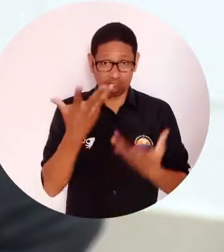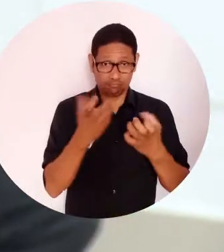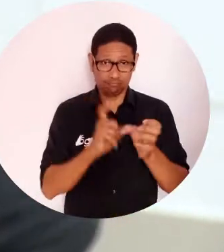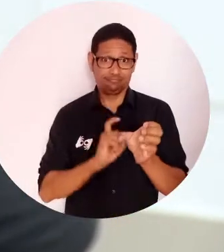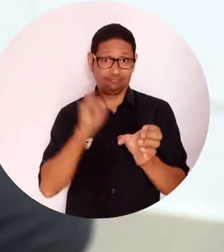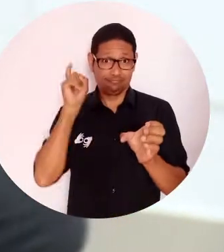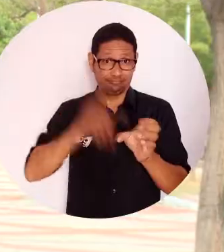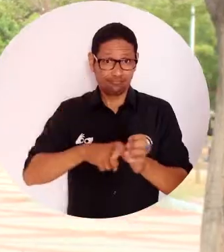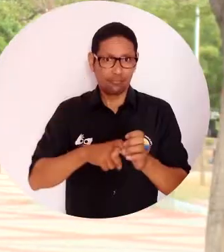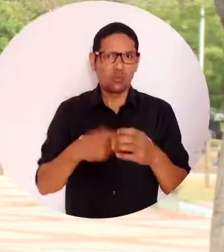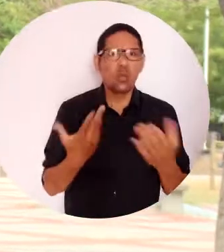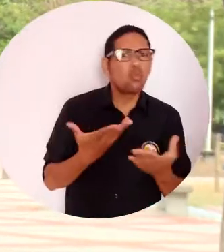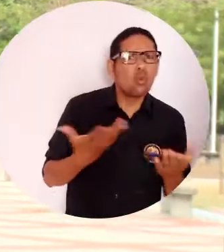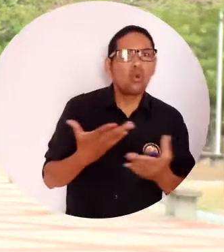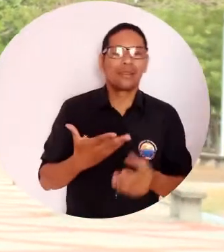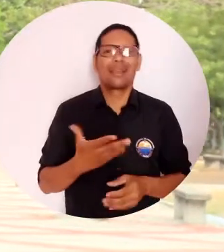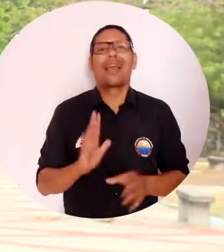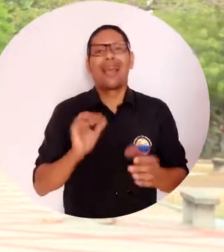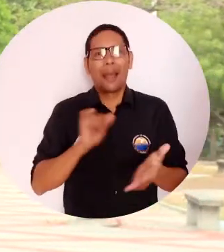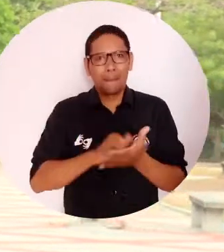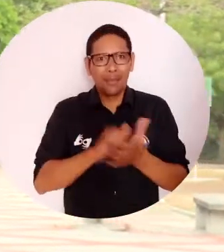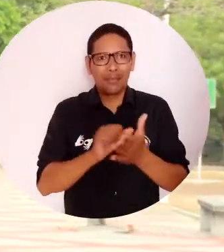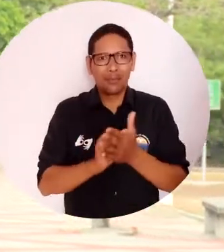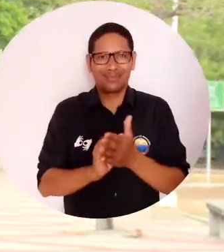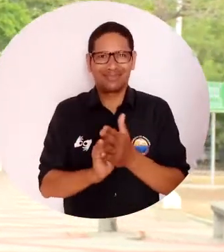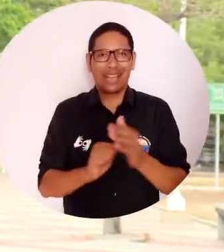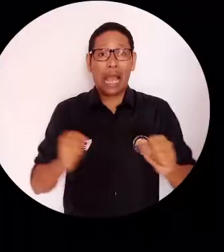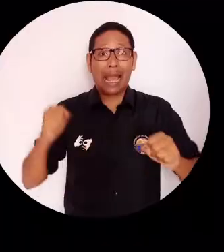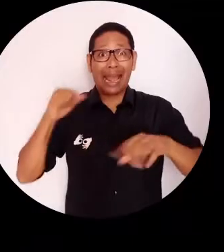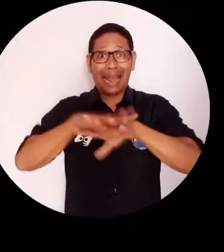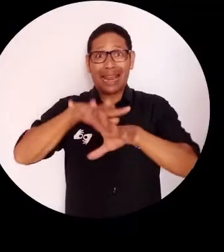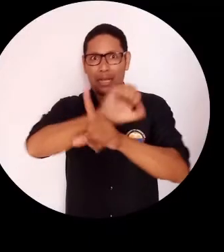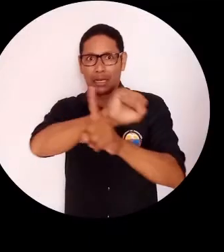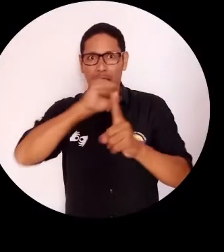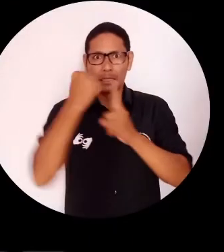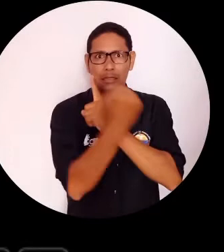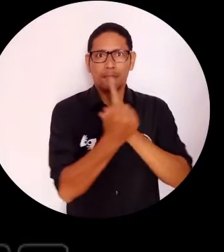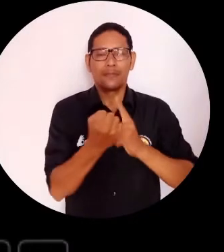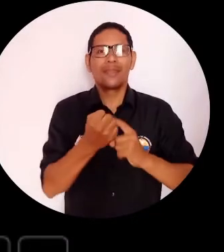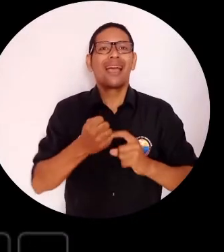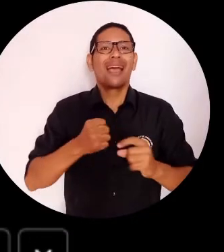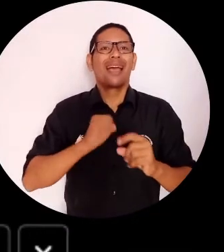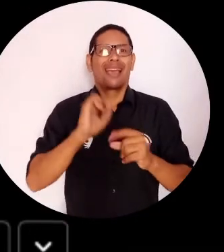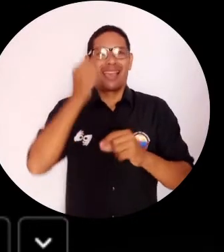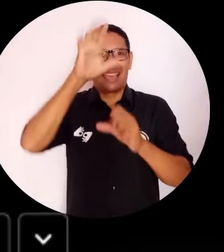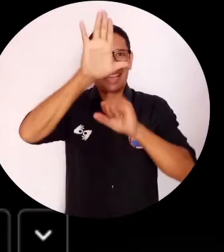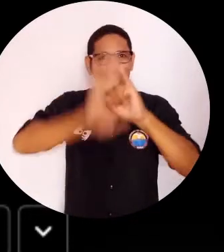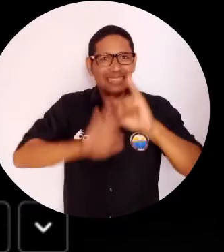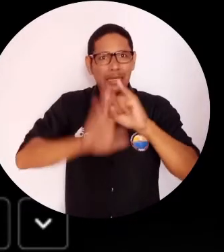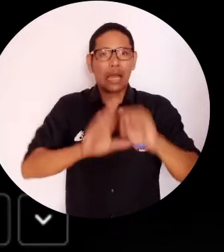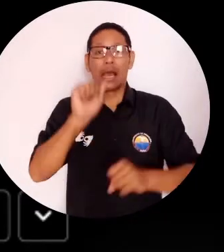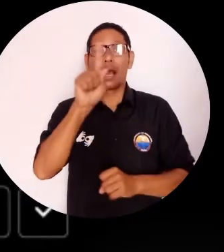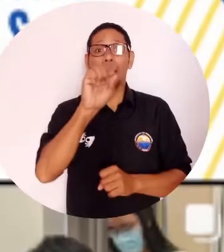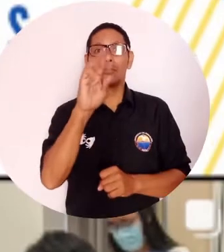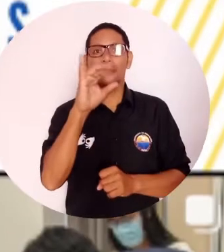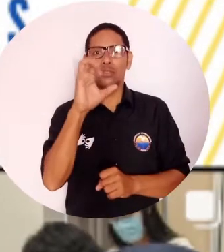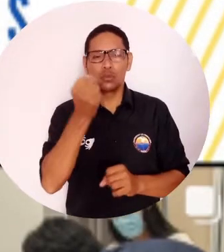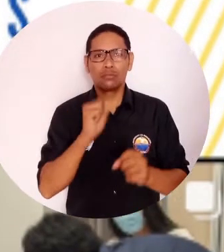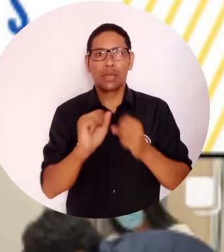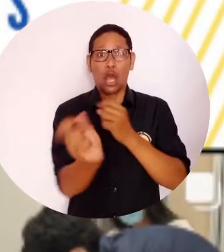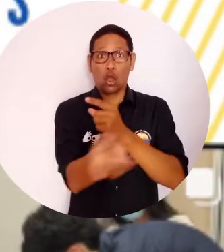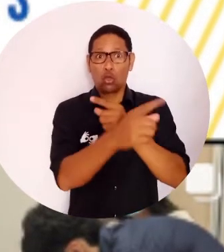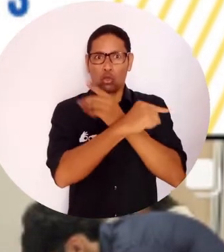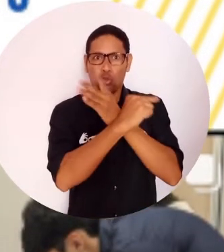Para inscribirse pueden ingresar muy fácilmente a las redes sociales. Aparecemos como Asocedum en Instagram y en Twitter. Están publicados